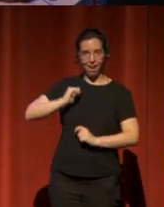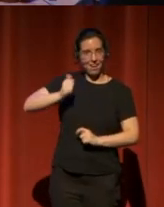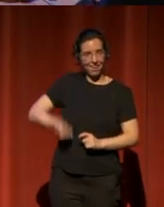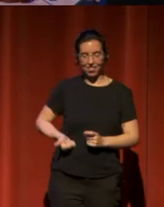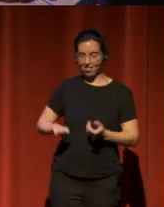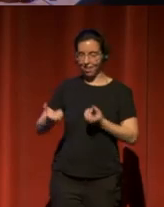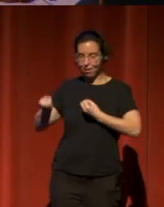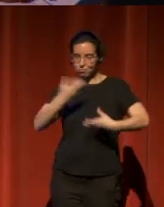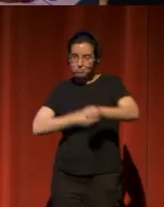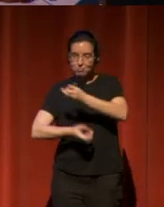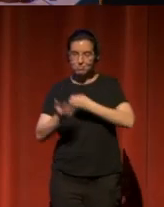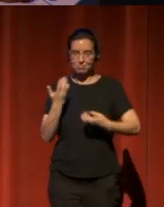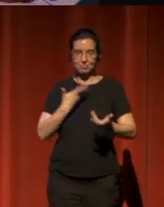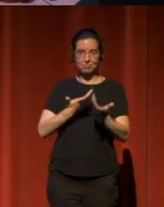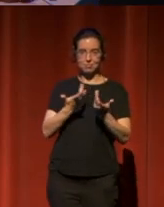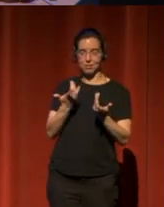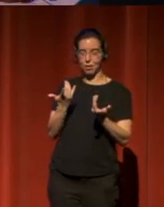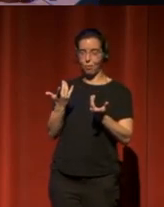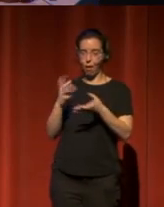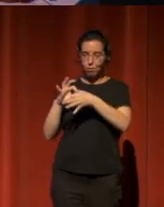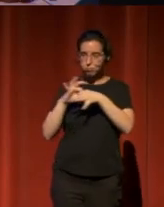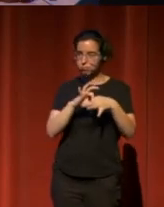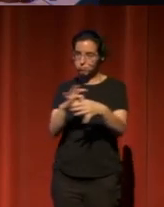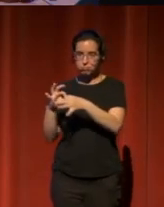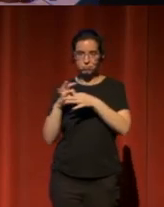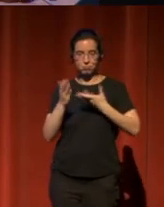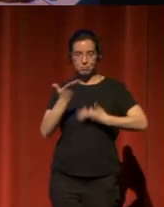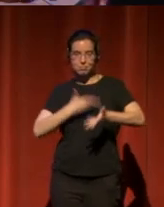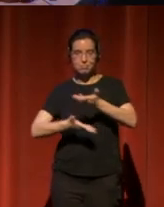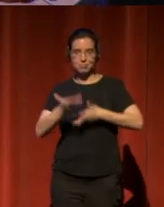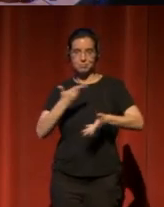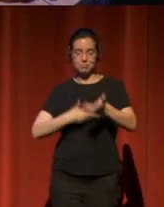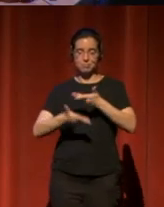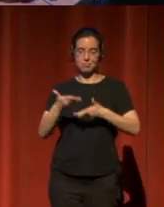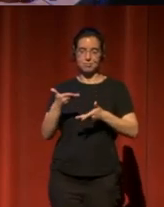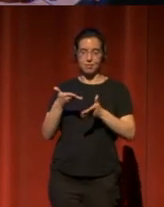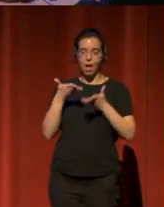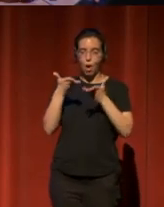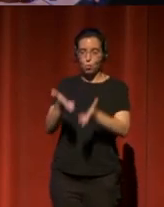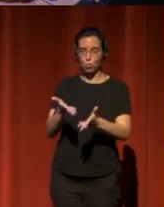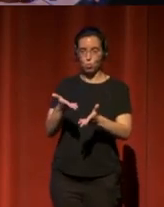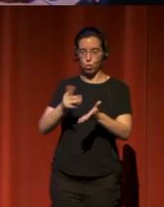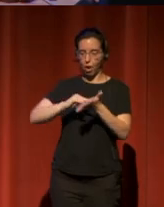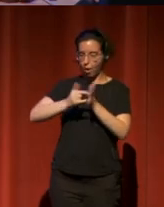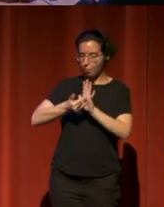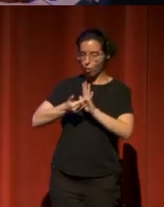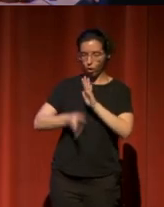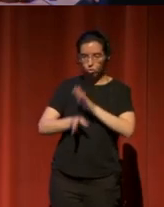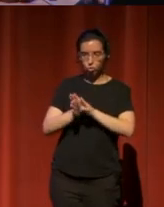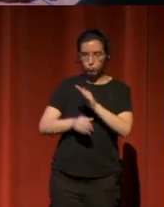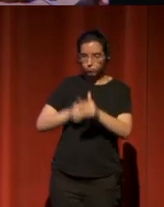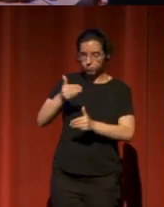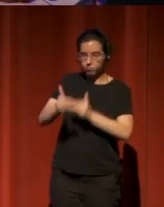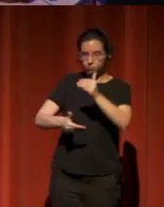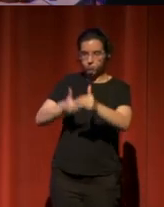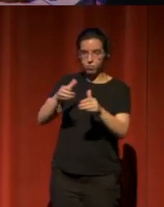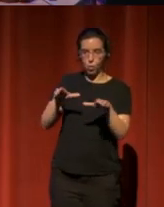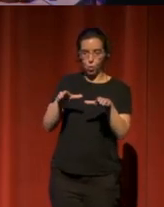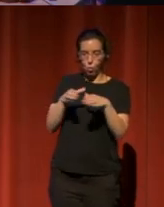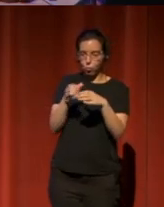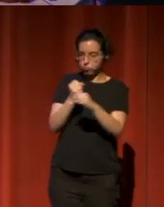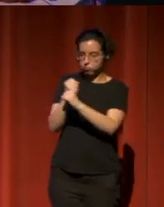lazos a muchos niveles entre el grupo y tal y que ayudan a que la marcha del proyecto y el trabajo del grupo sea